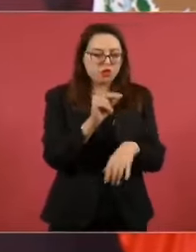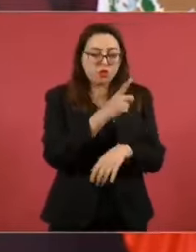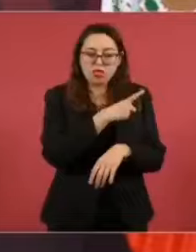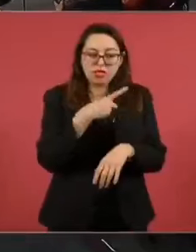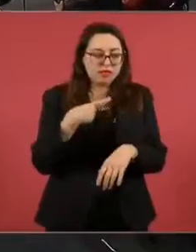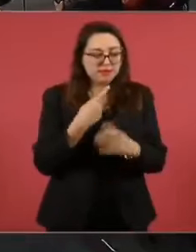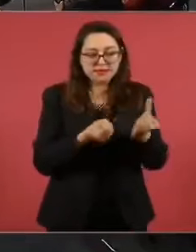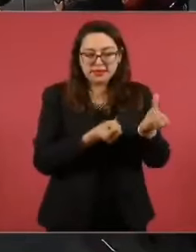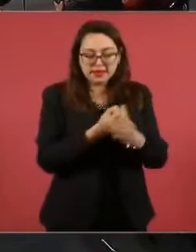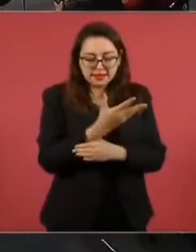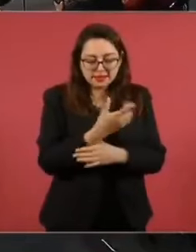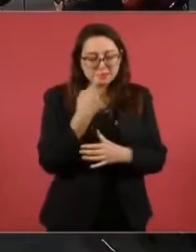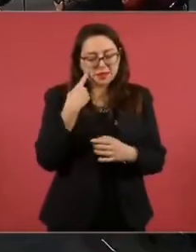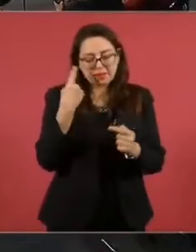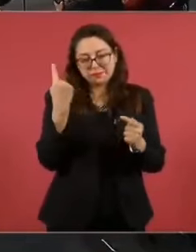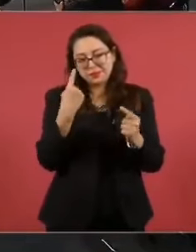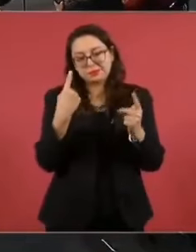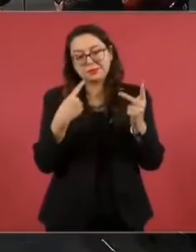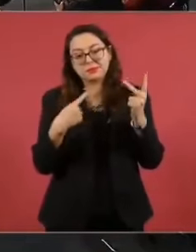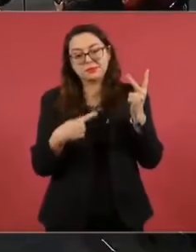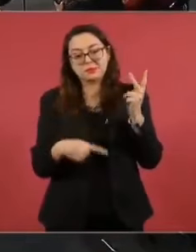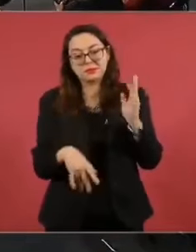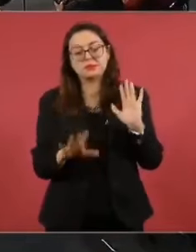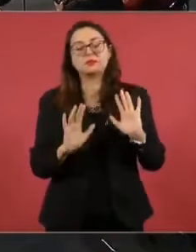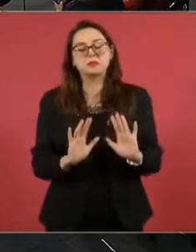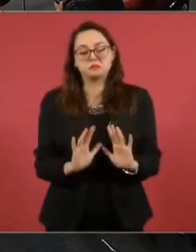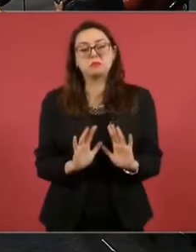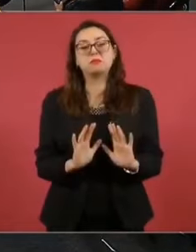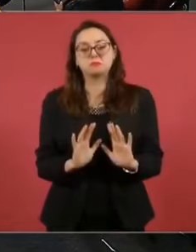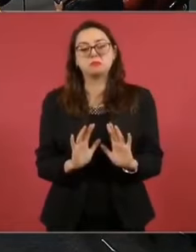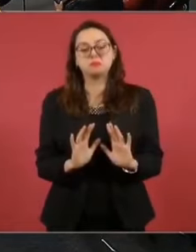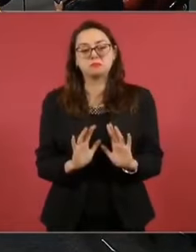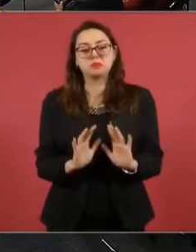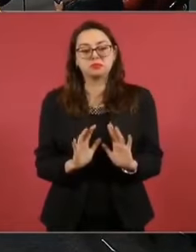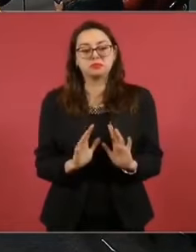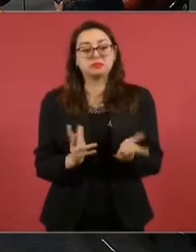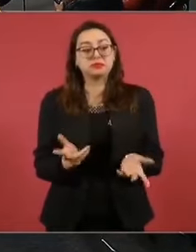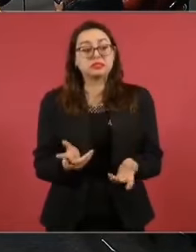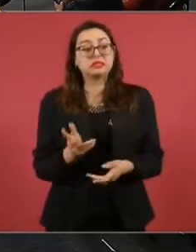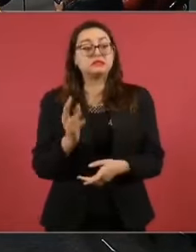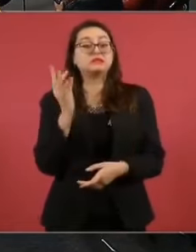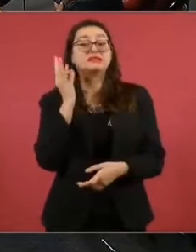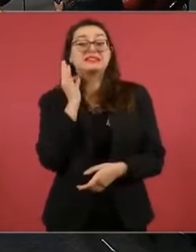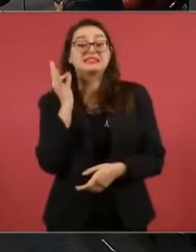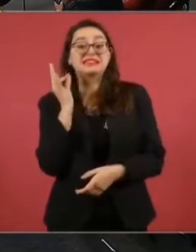si viene mala averiguación,